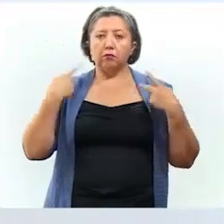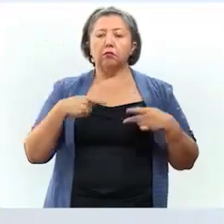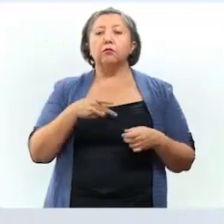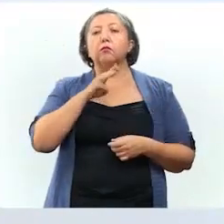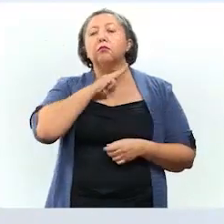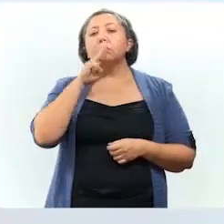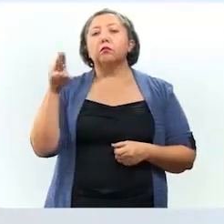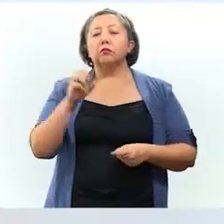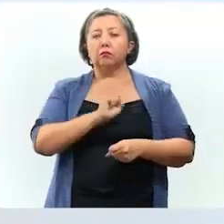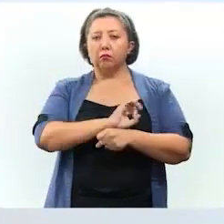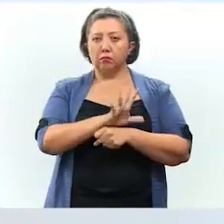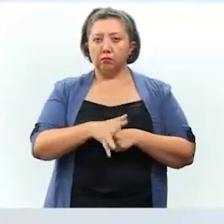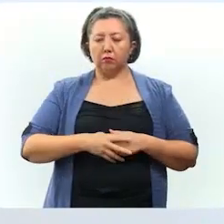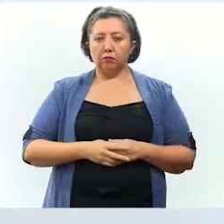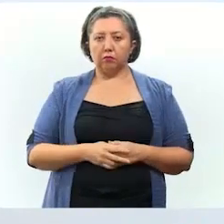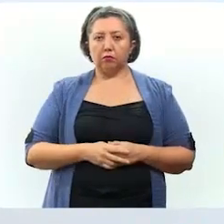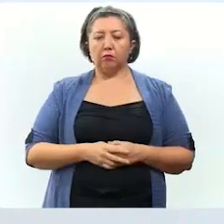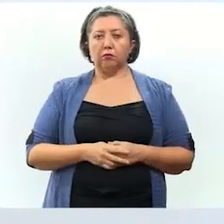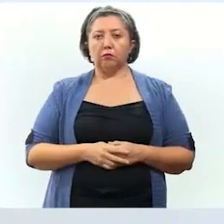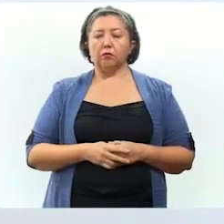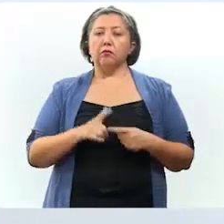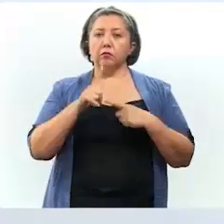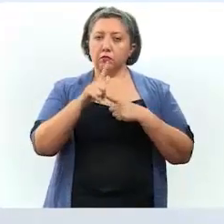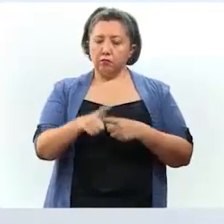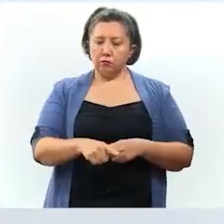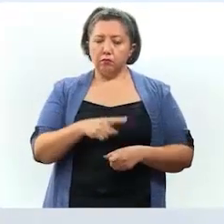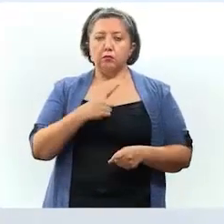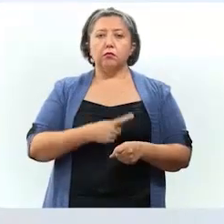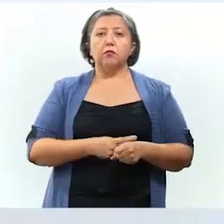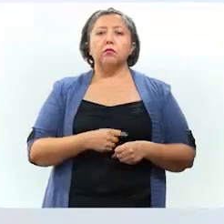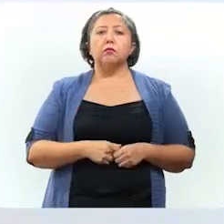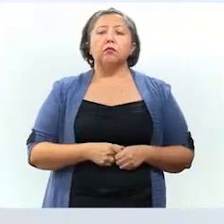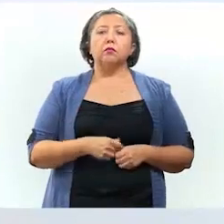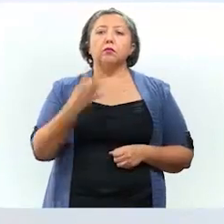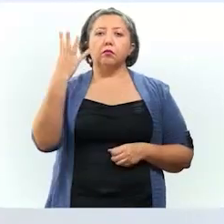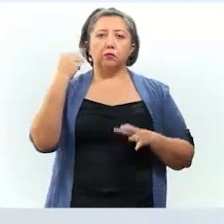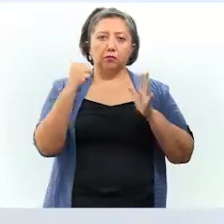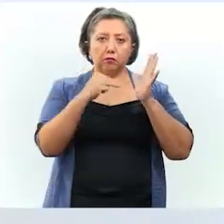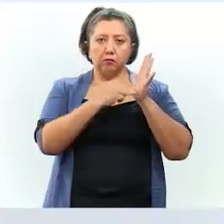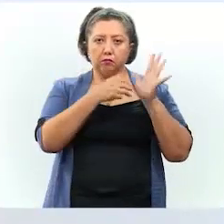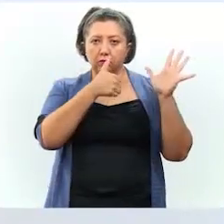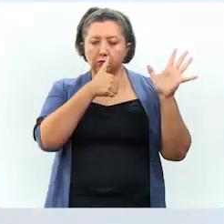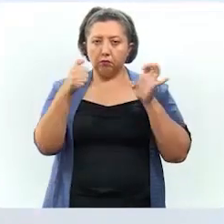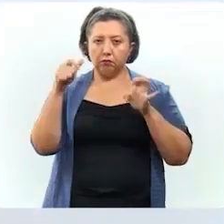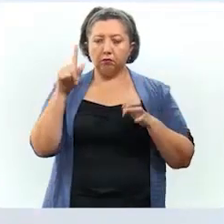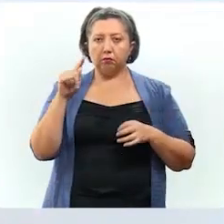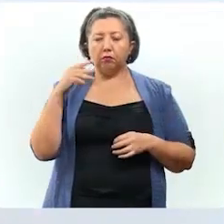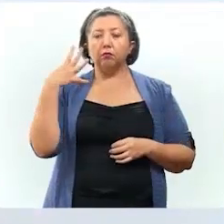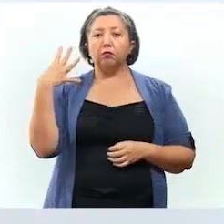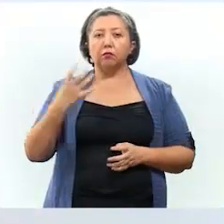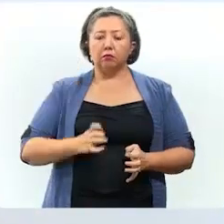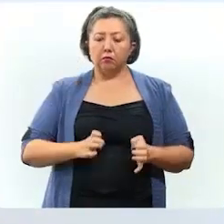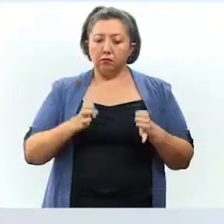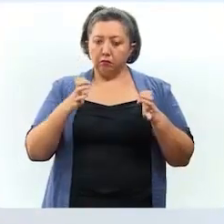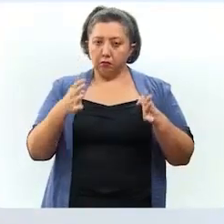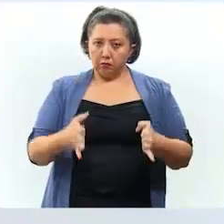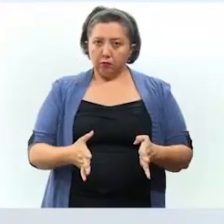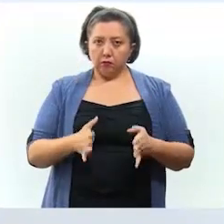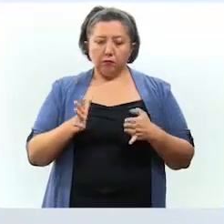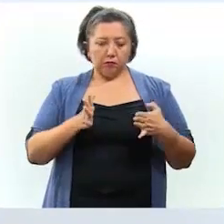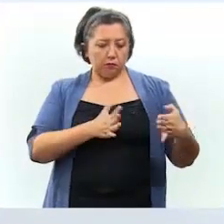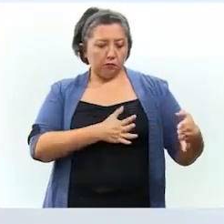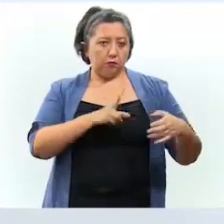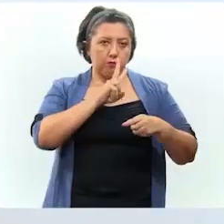personas fallecidas a causa del coronavirus. De los casos activos, nueve mil seiscientos setenta y cuatro están estables,